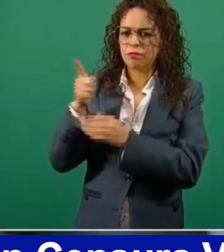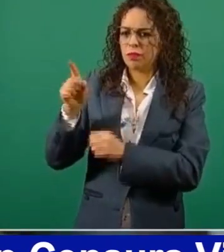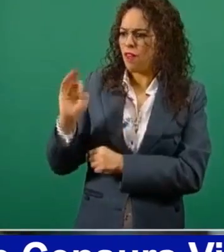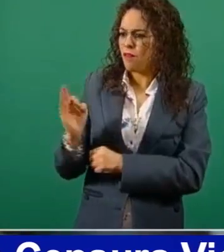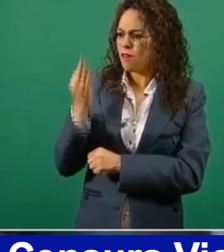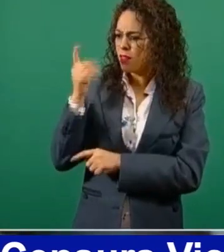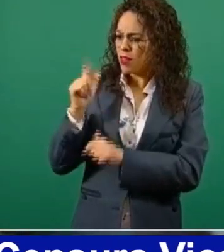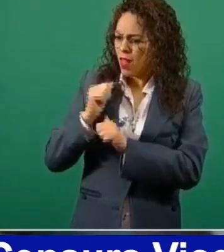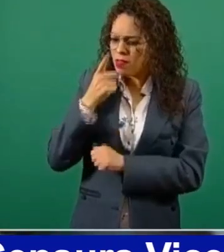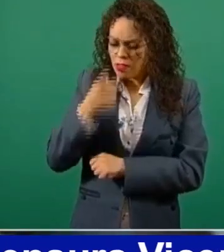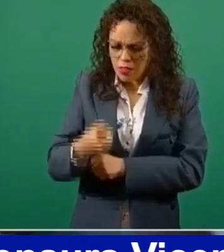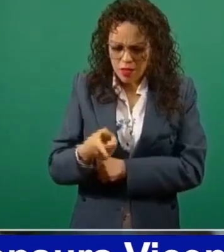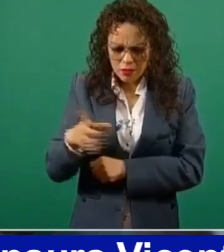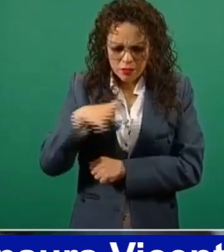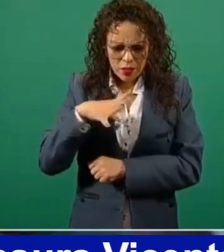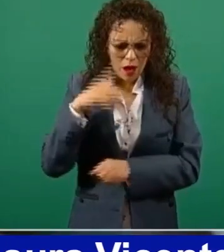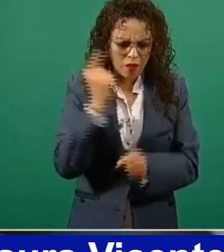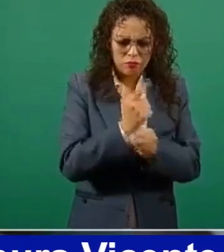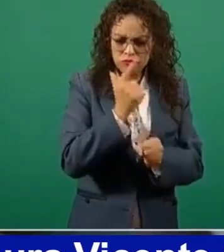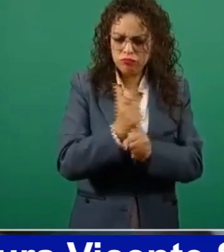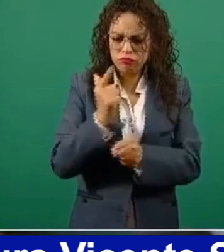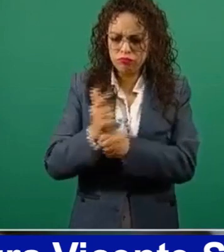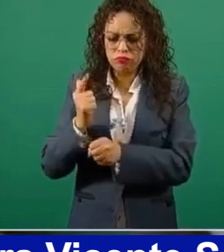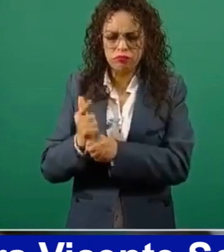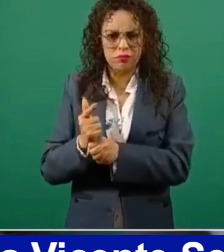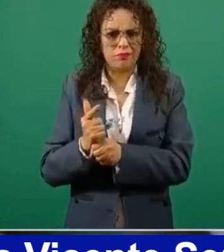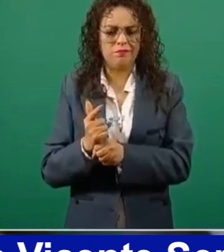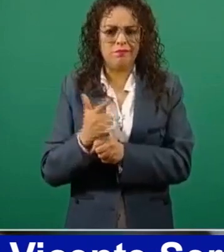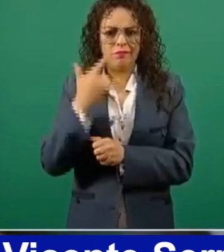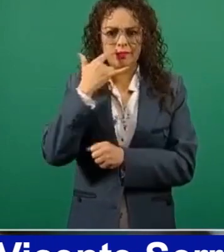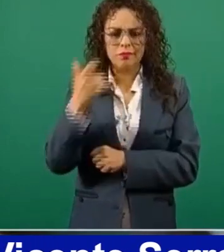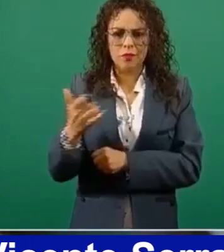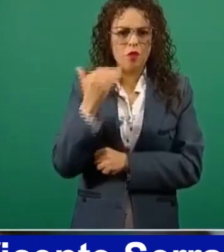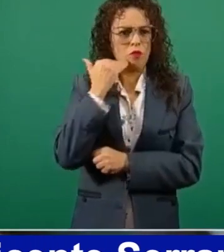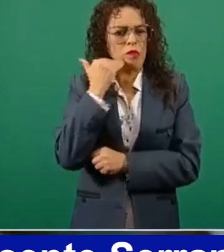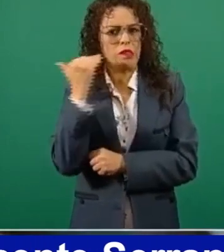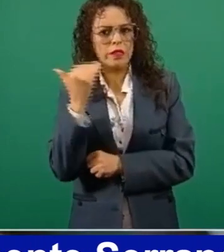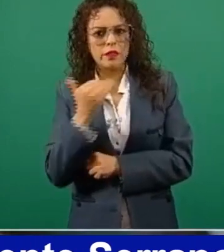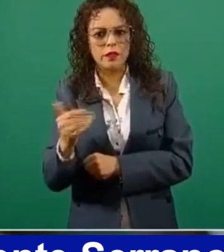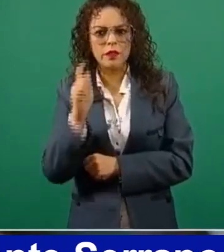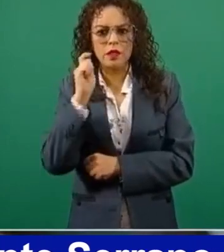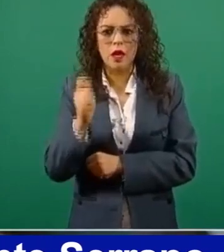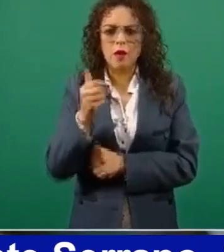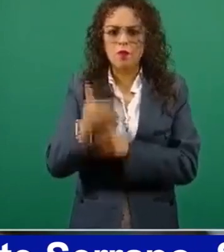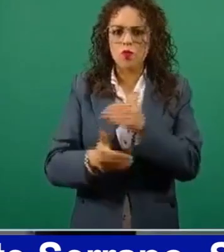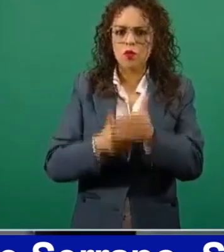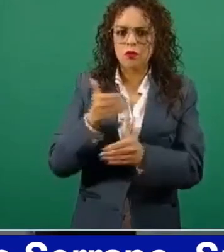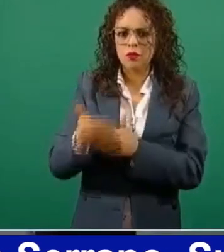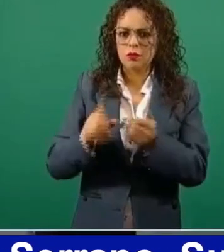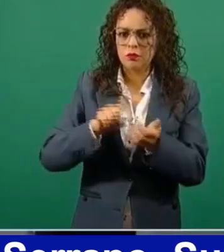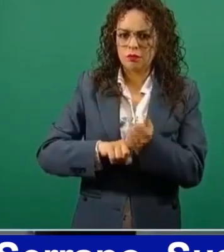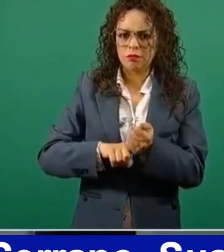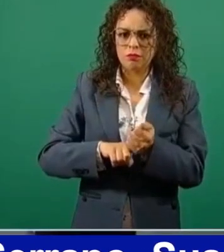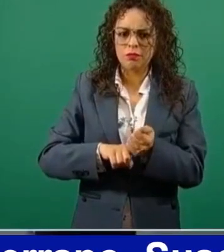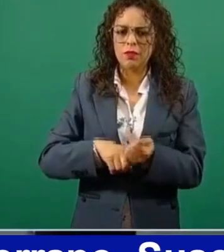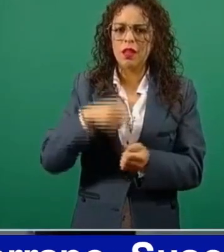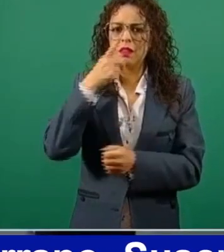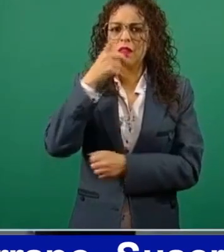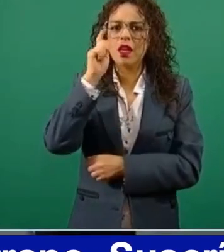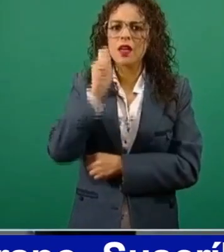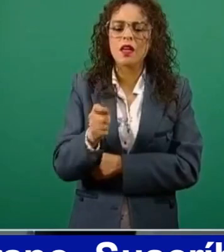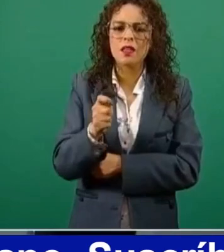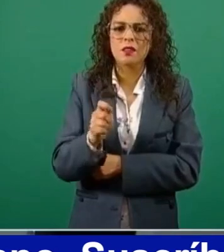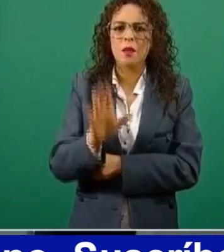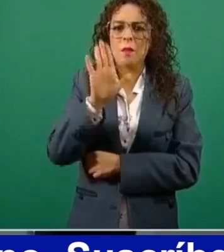supuestamente muchas anomalías en los programas sociales, incluso califican el tema de un desastre. ¿De qué? De un